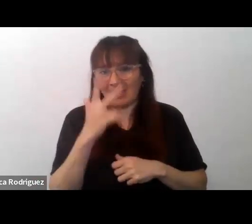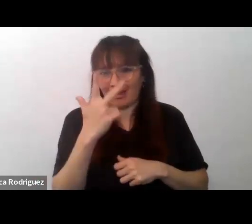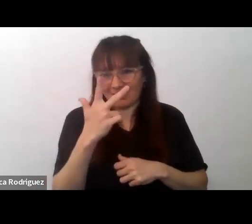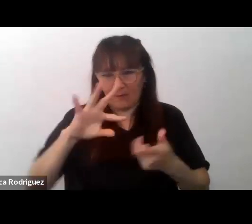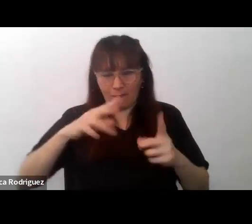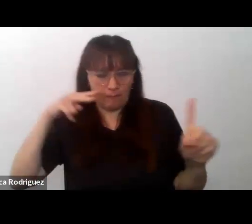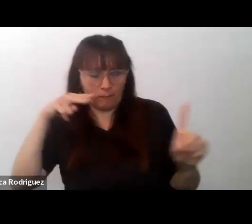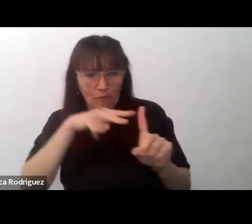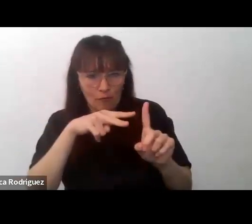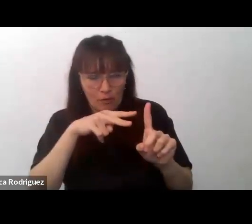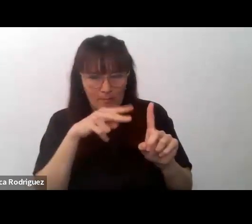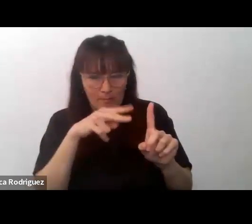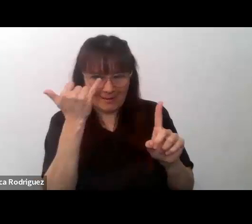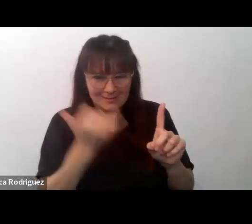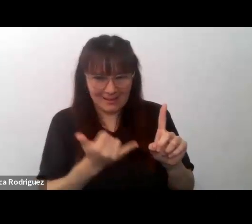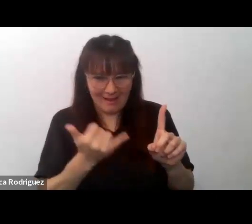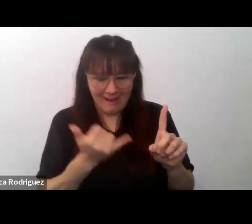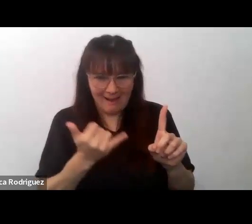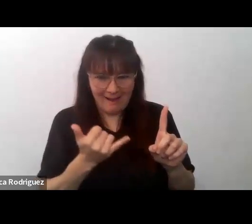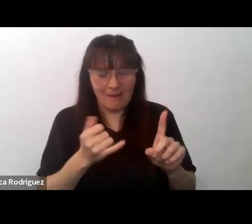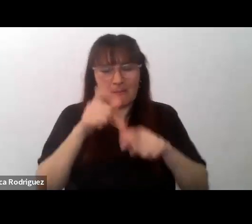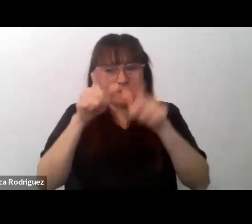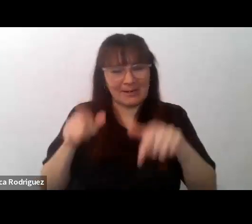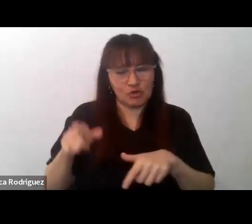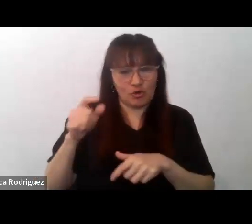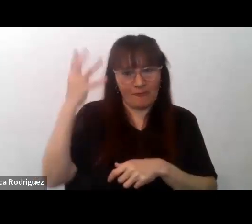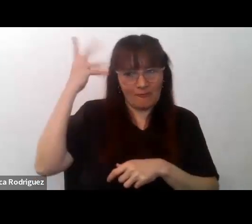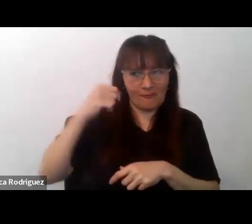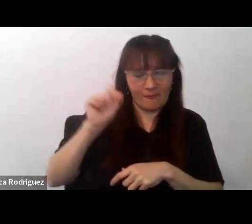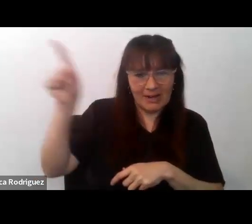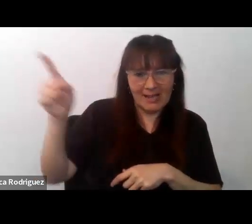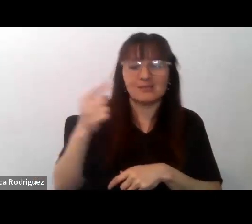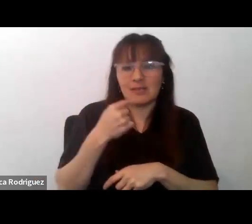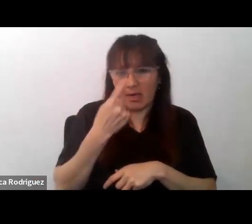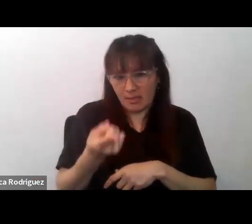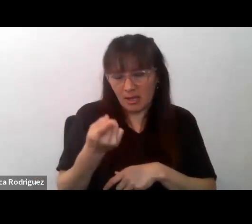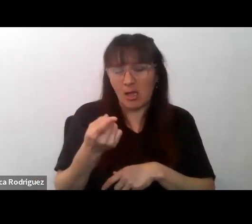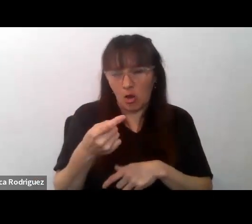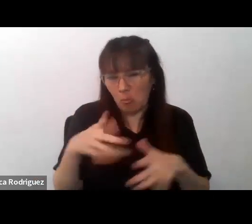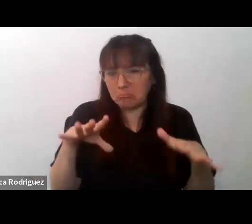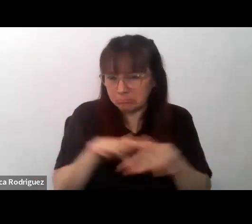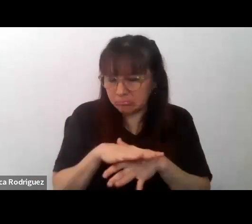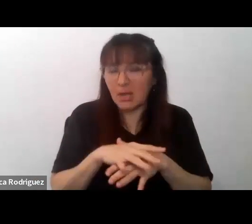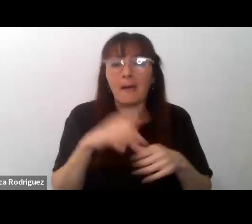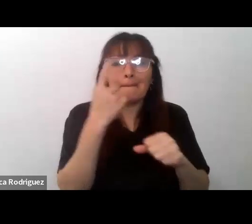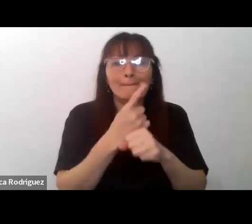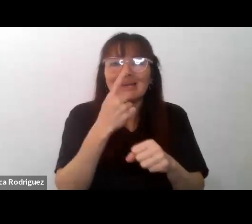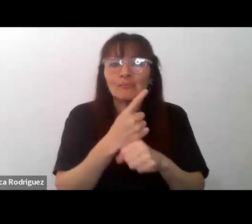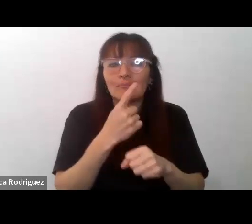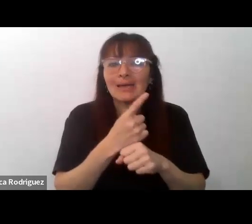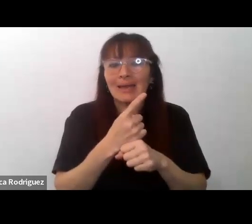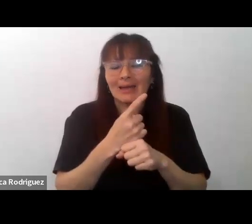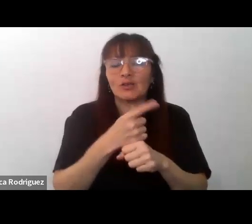perspectivas que Martina de la pretzel definió muy bien. La primera es